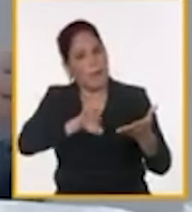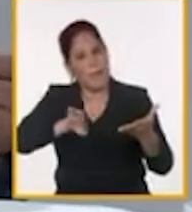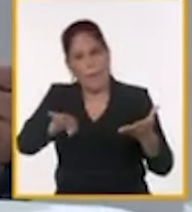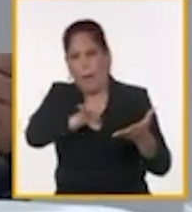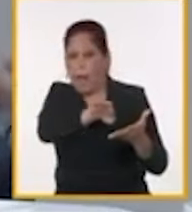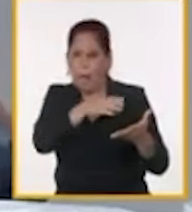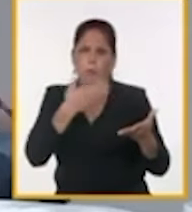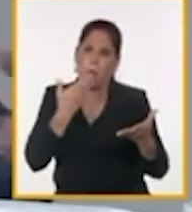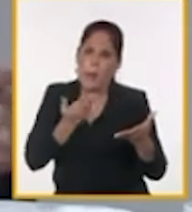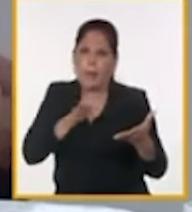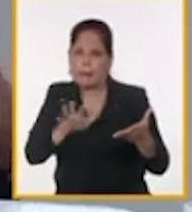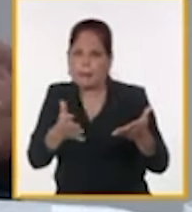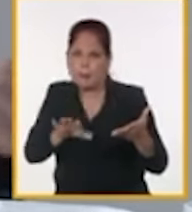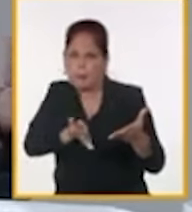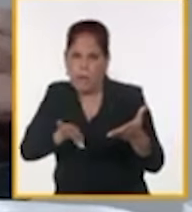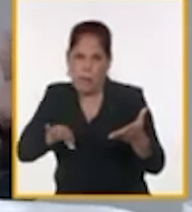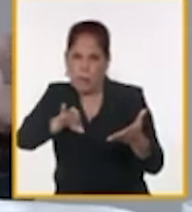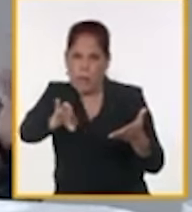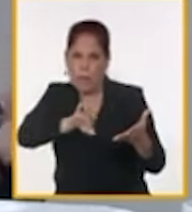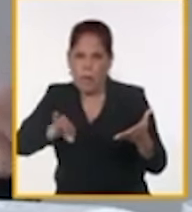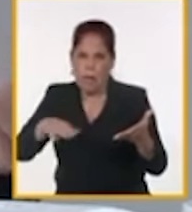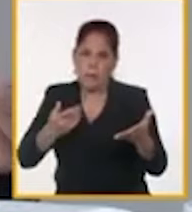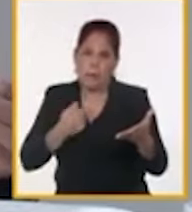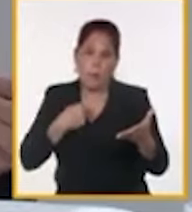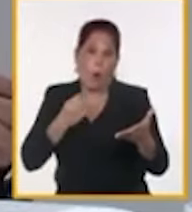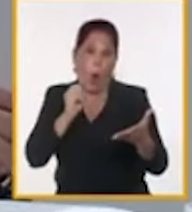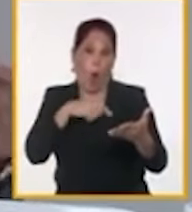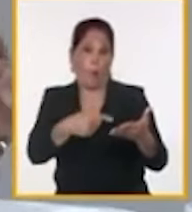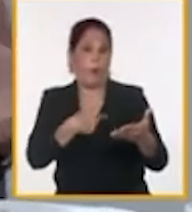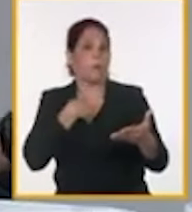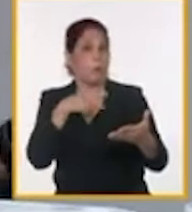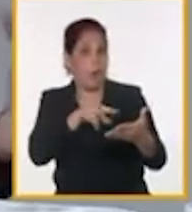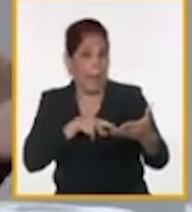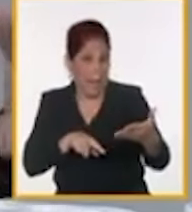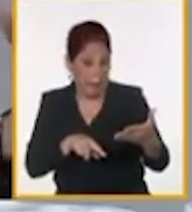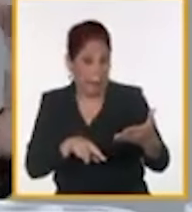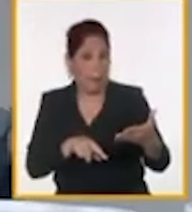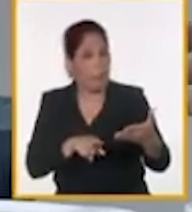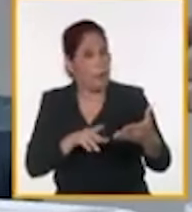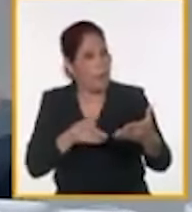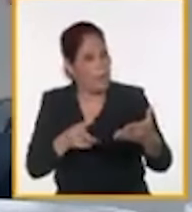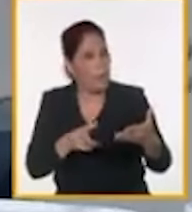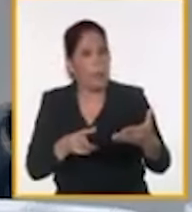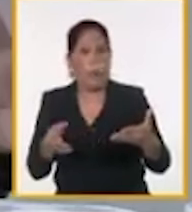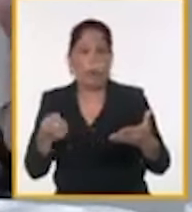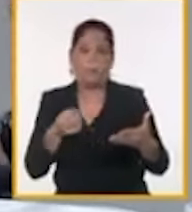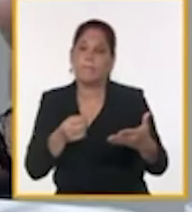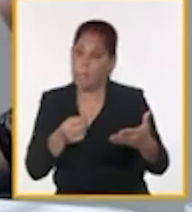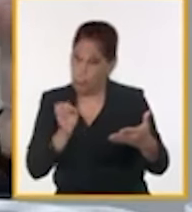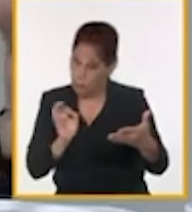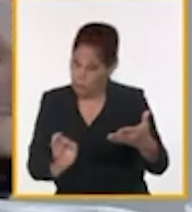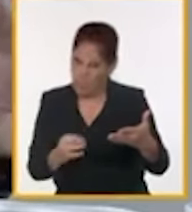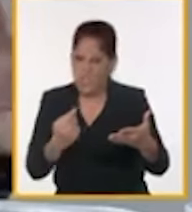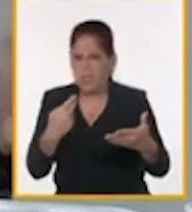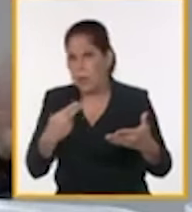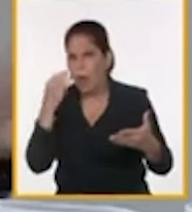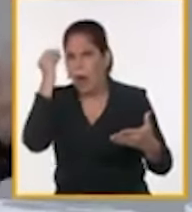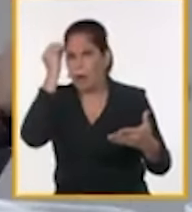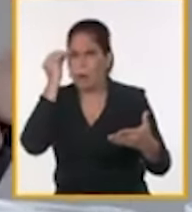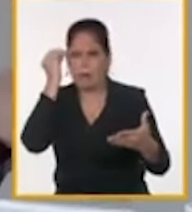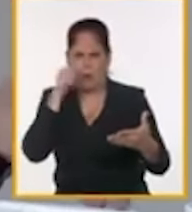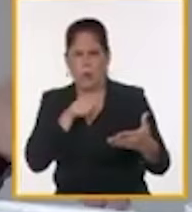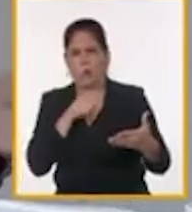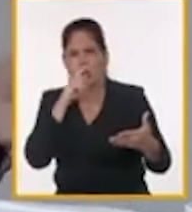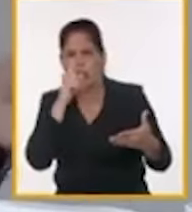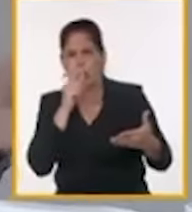Cuba Debate y observamos cada una de las opiniones. Pero después tenemos que enfrentar una realidad que es la que nos